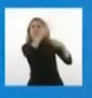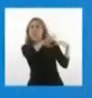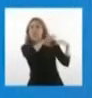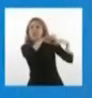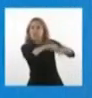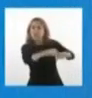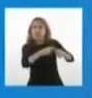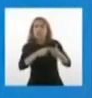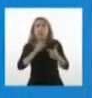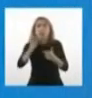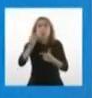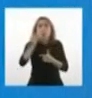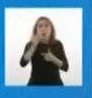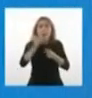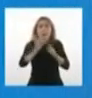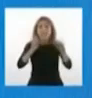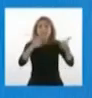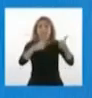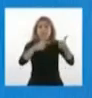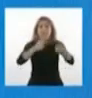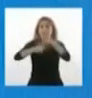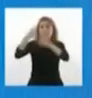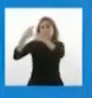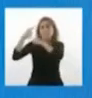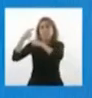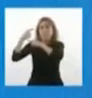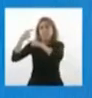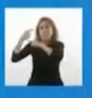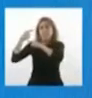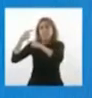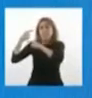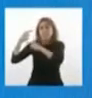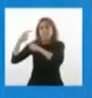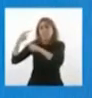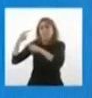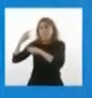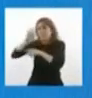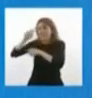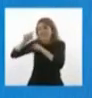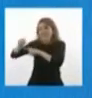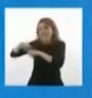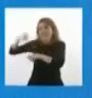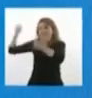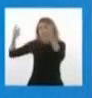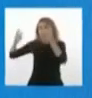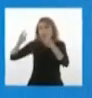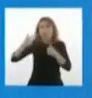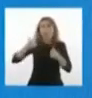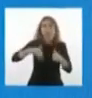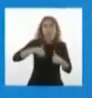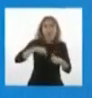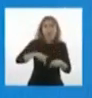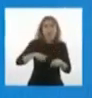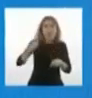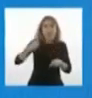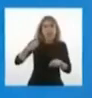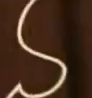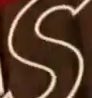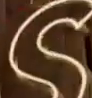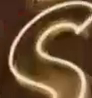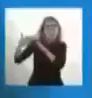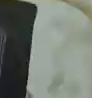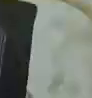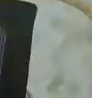brasileros salieron de la selva, pero nosotros los argentinos llegamos de los barcos, y eran barcos que venían de allí,